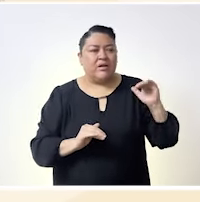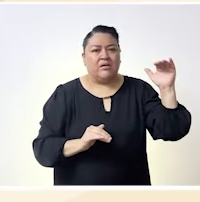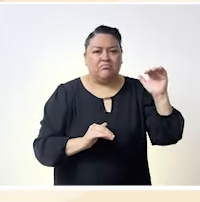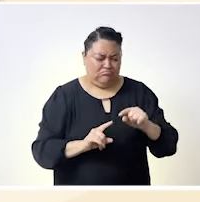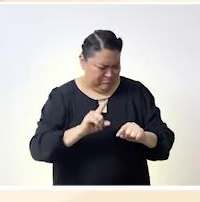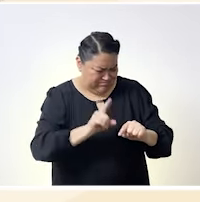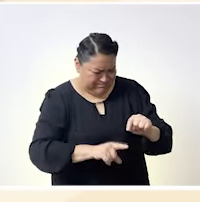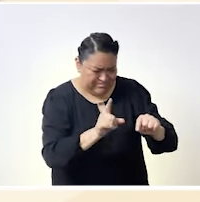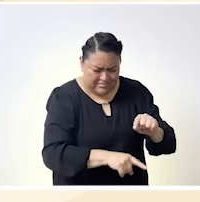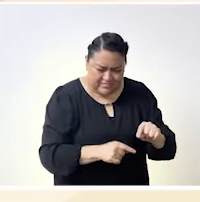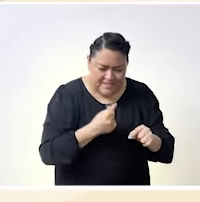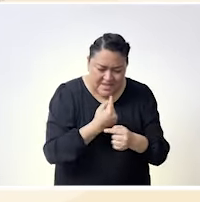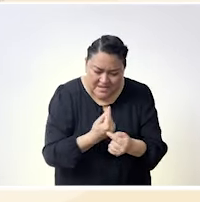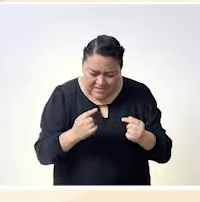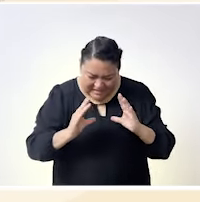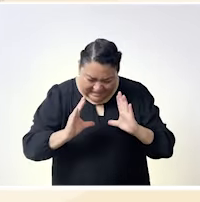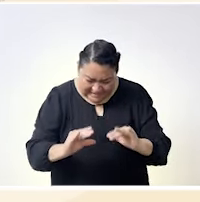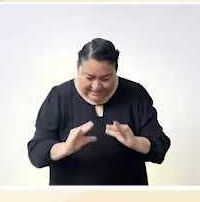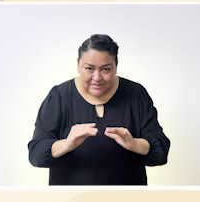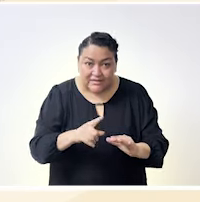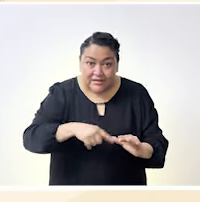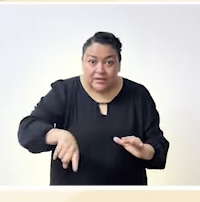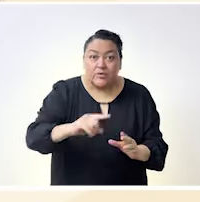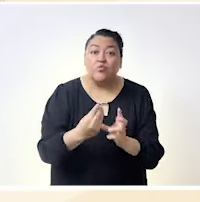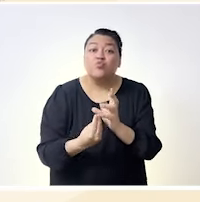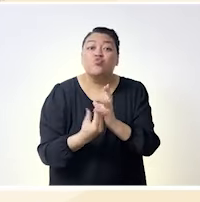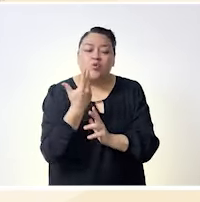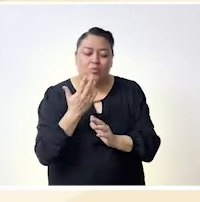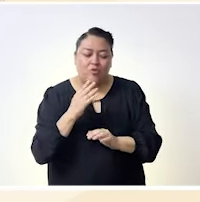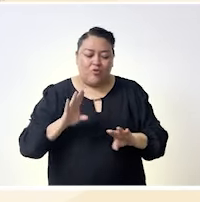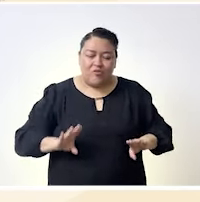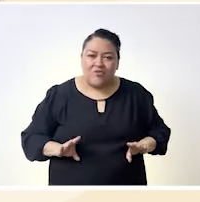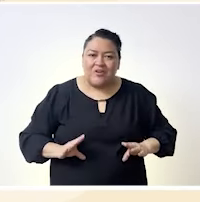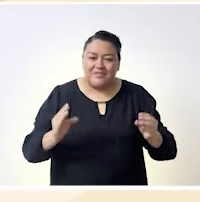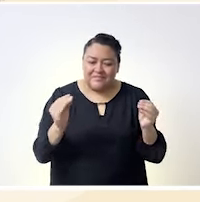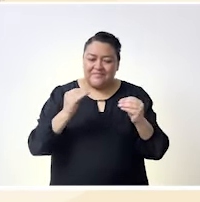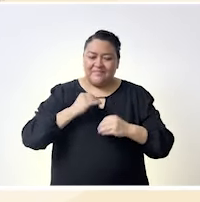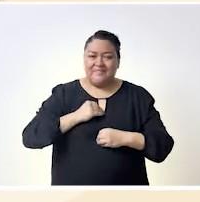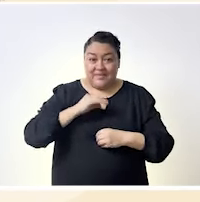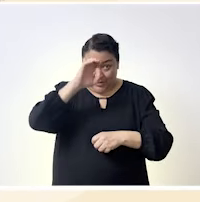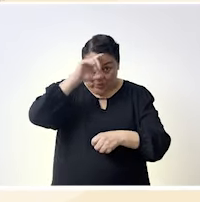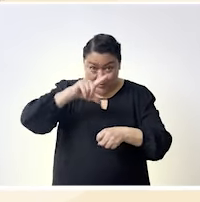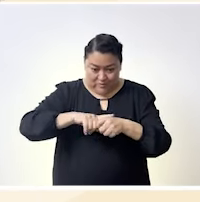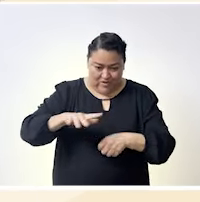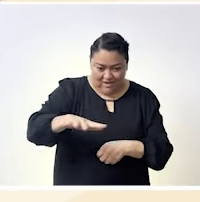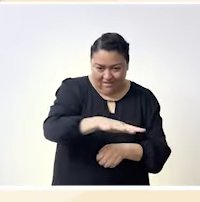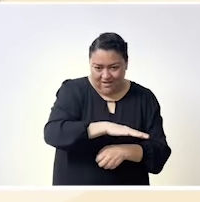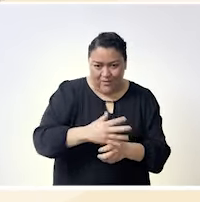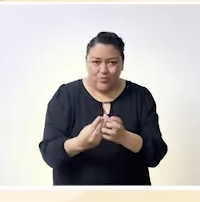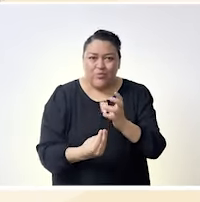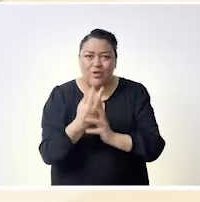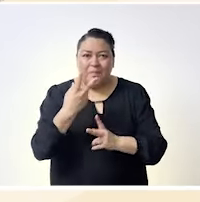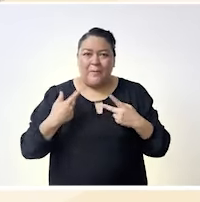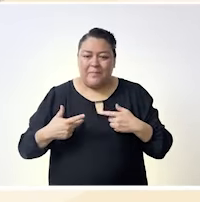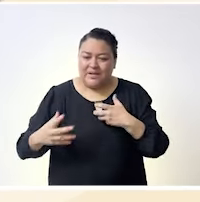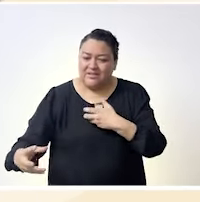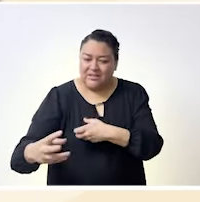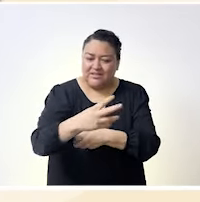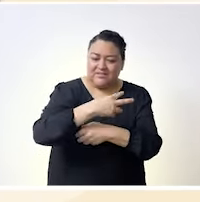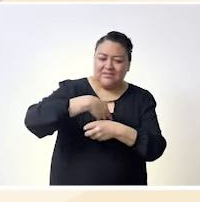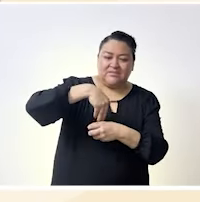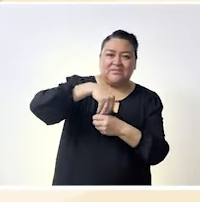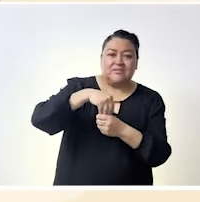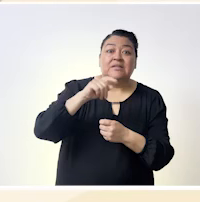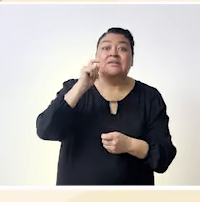machista y patriarcal y de esta manera pues construir y formar una sociedad mucho más incluyente en